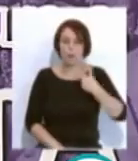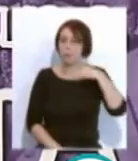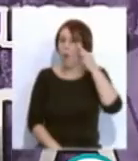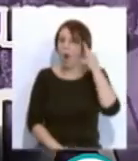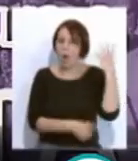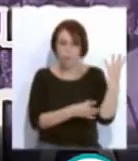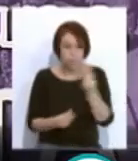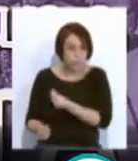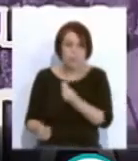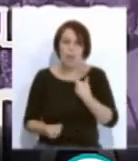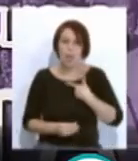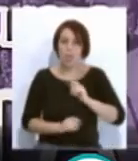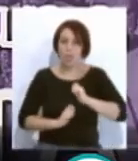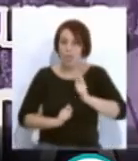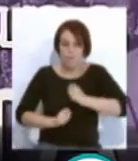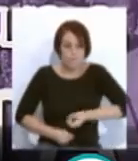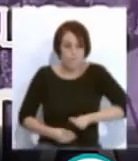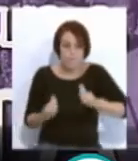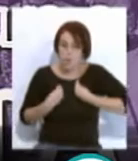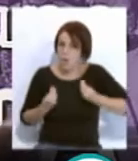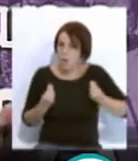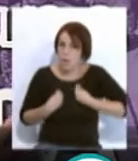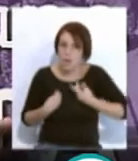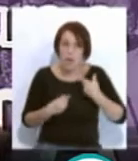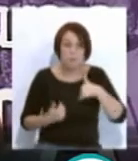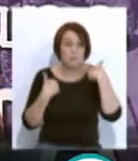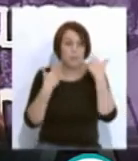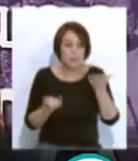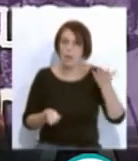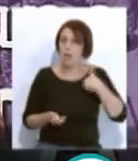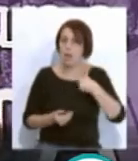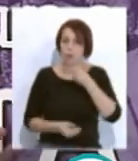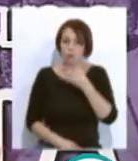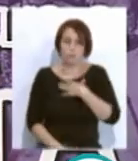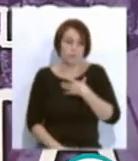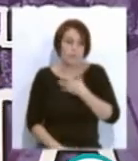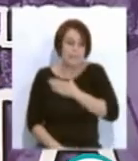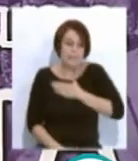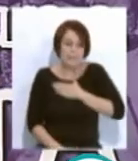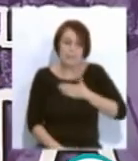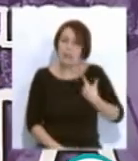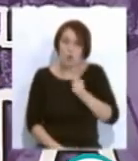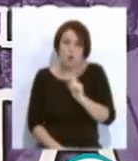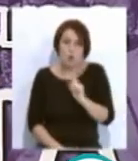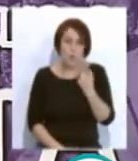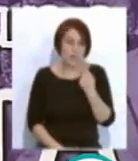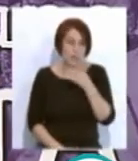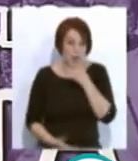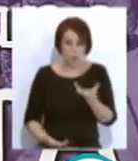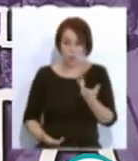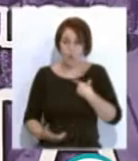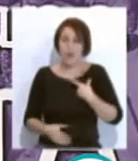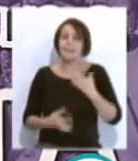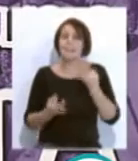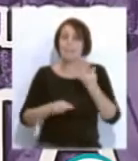que han dado prácticamente su vida y que han dedicado lo más preciado que tenemos en el momento de ahora, que es el tiempo, el poder